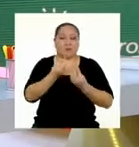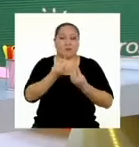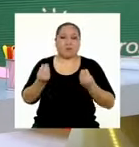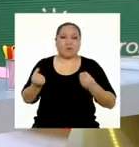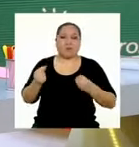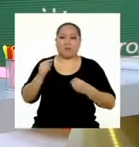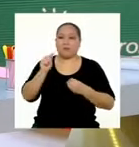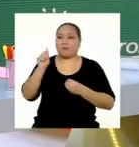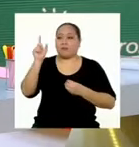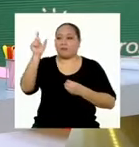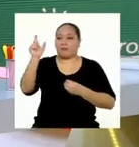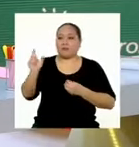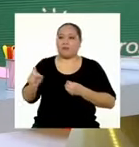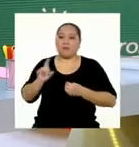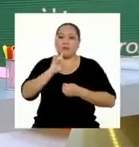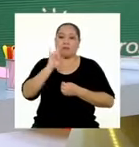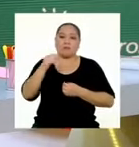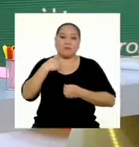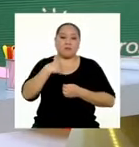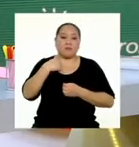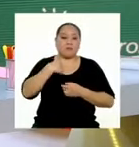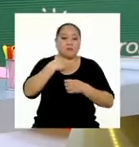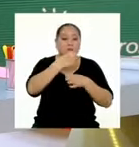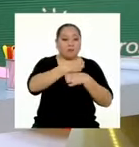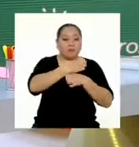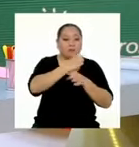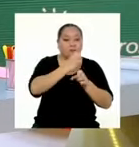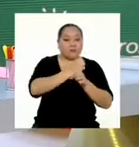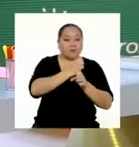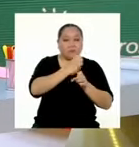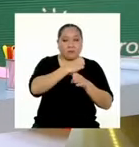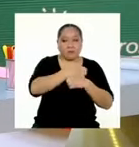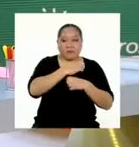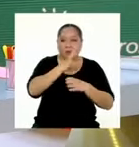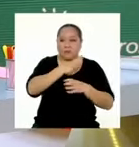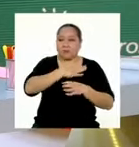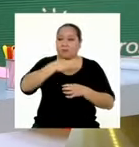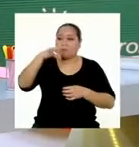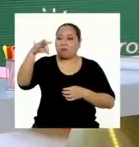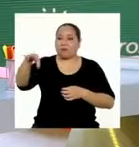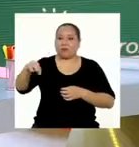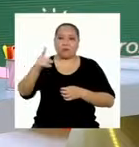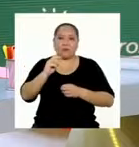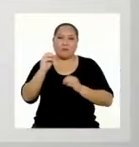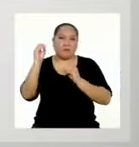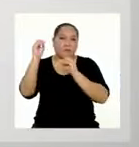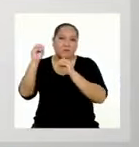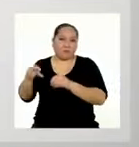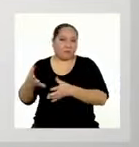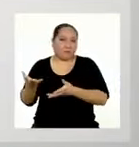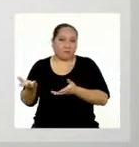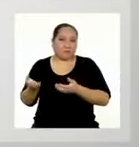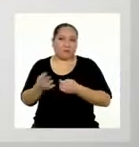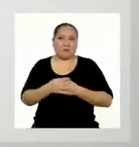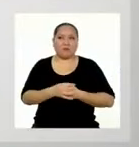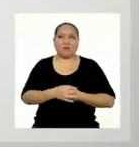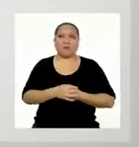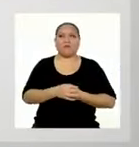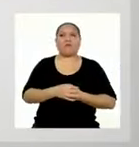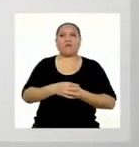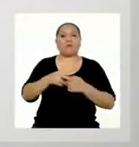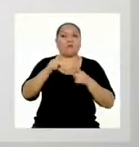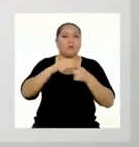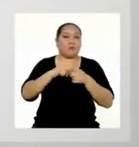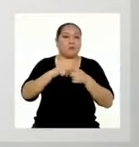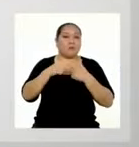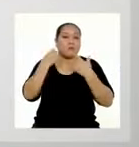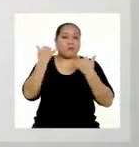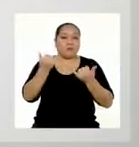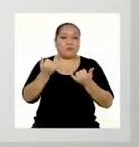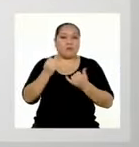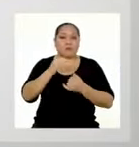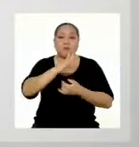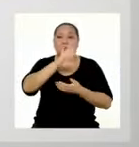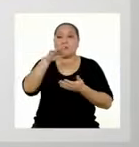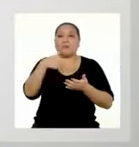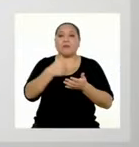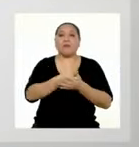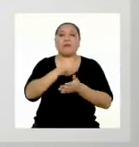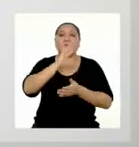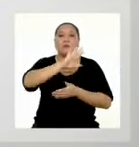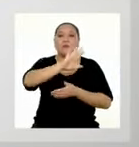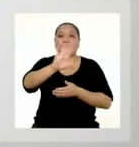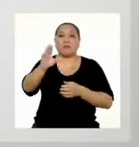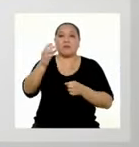si alguien usara algo que yo he creado o elaborado y no me diera crédito por ello. A partir de ahora, en todos sus